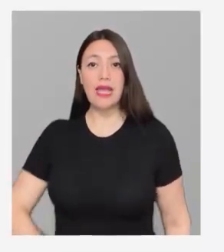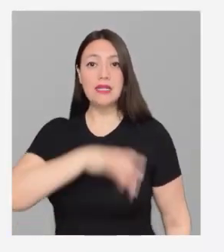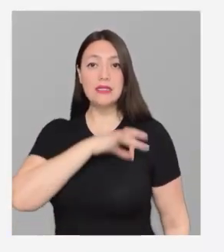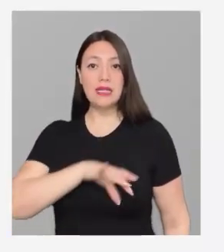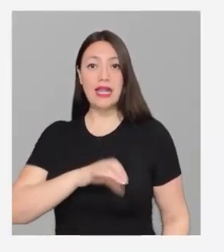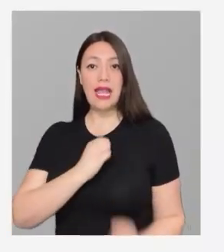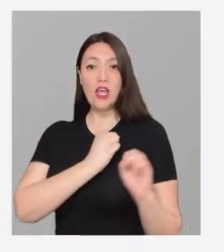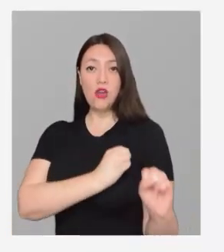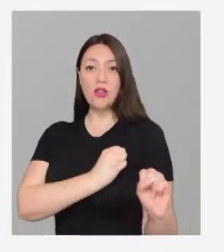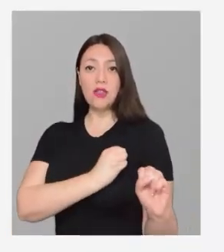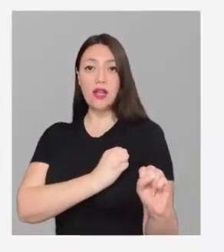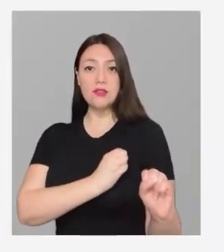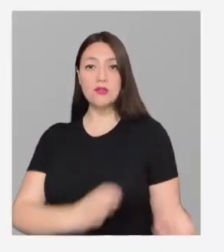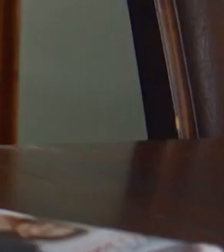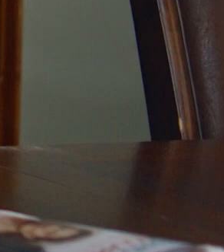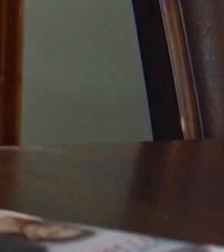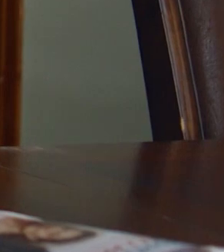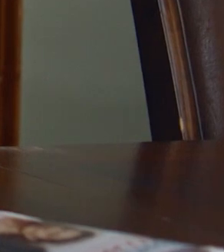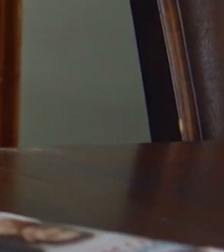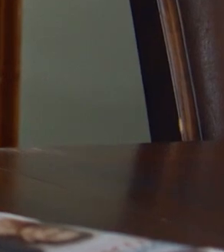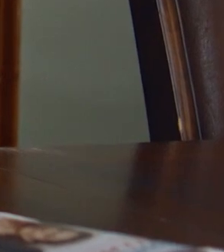Chile en Contra